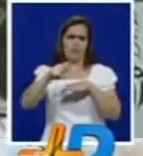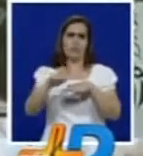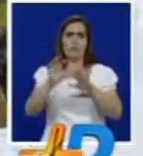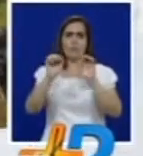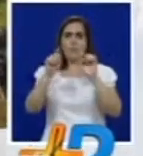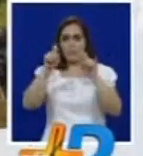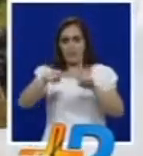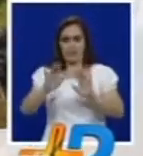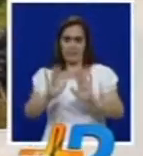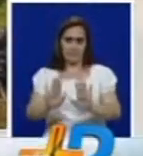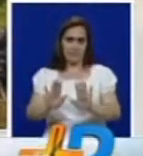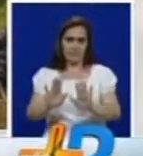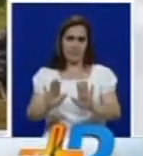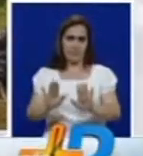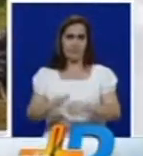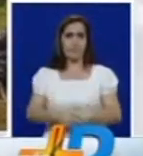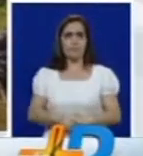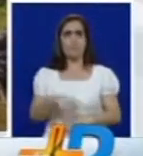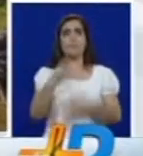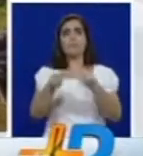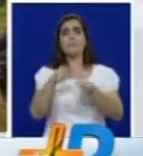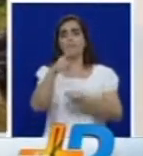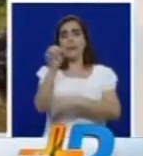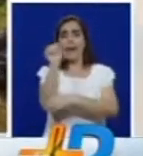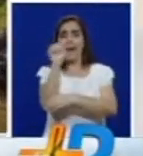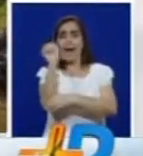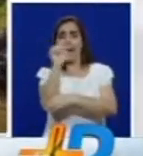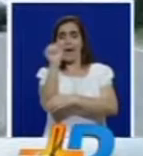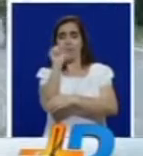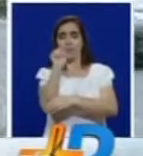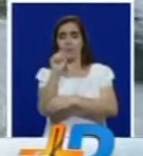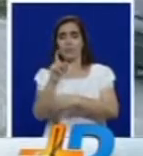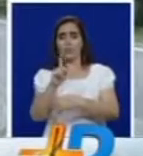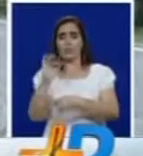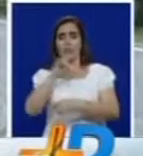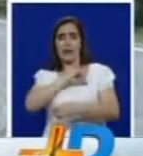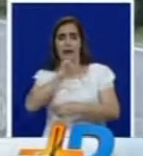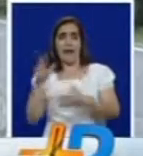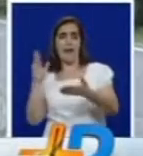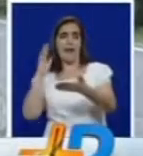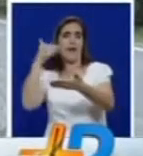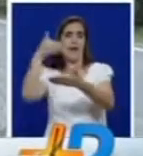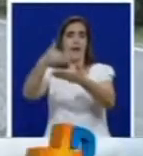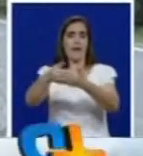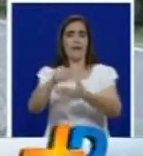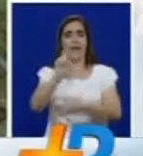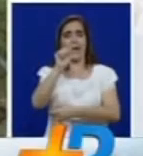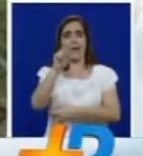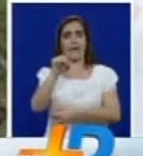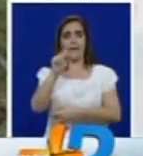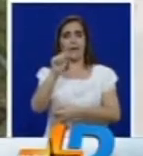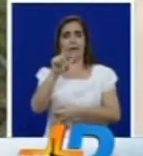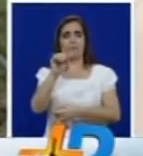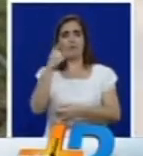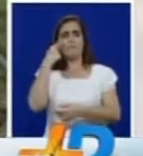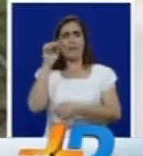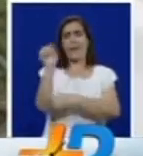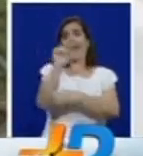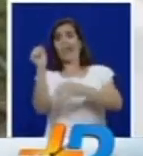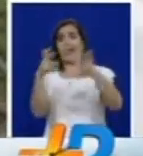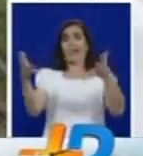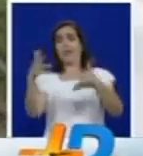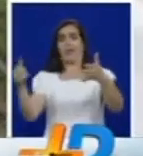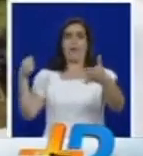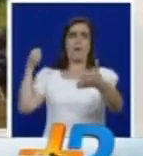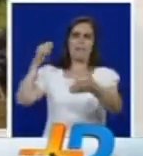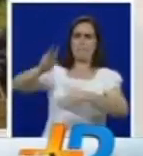reposo. El deportista se desplazaba en esta camioneta por la vía que de Cali conduce a Andalucía. Según las autoridades, habría perdido el control del vehículo